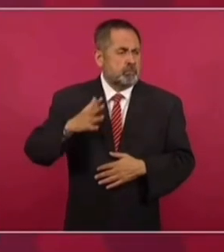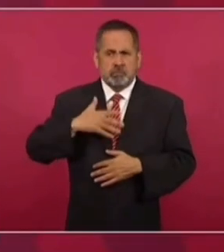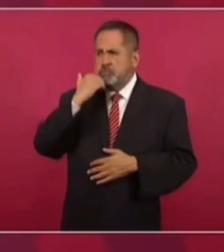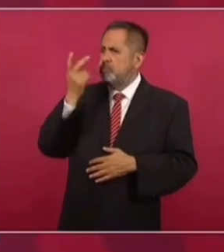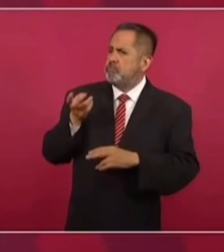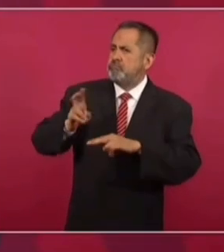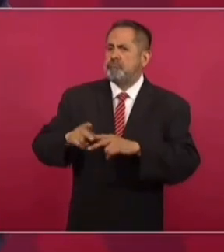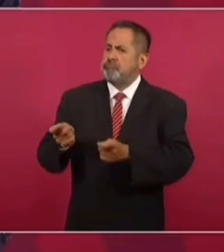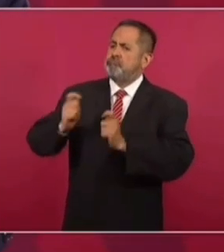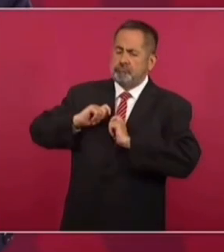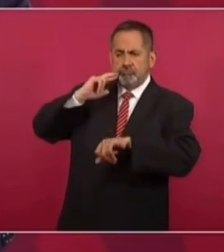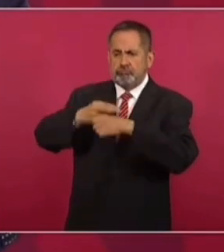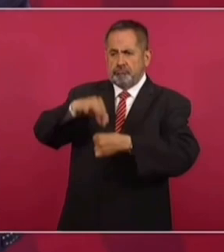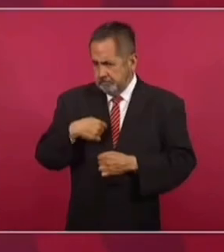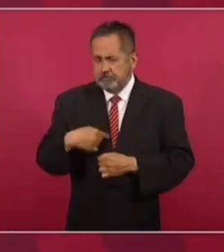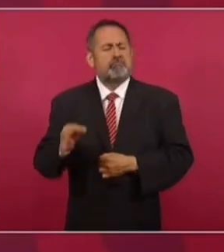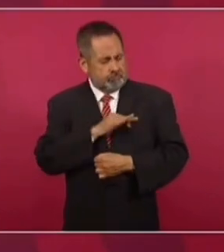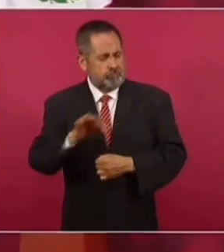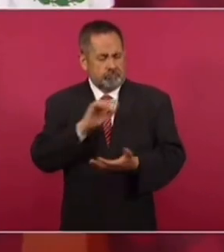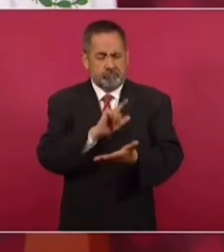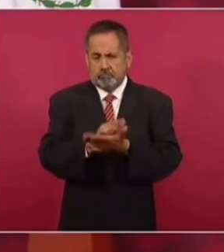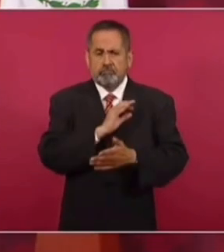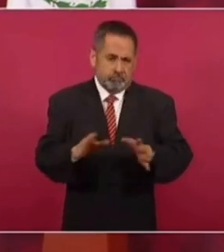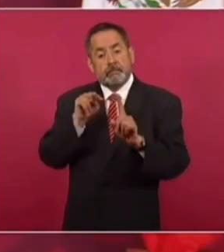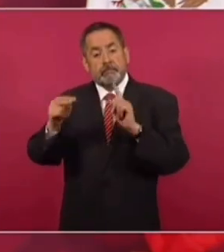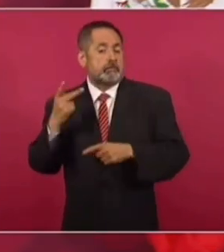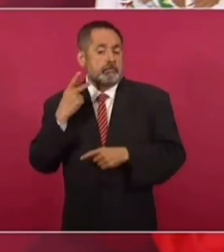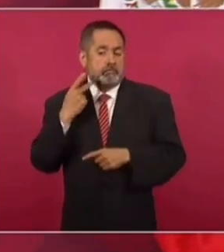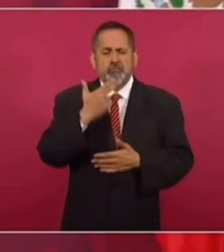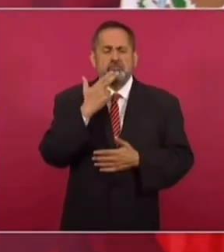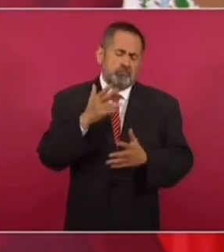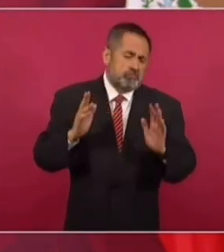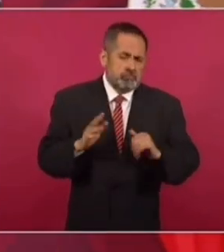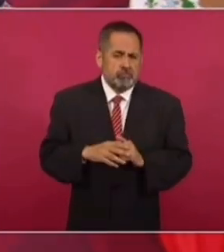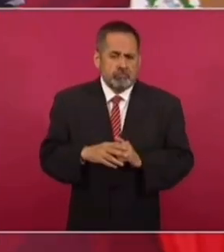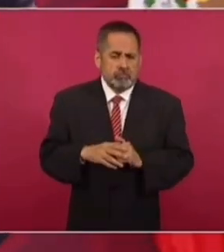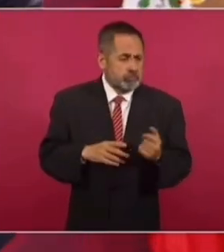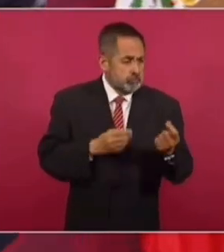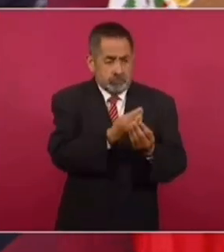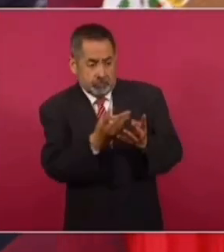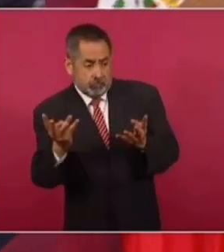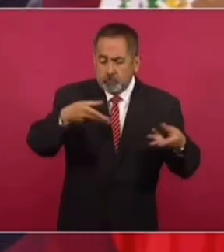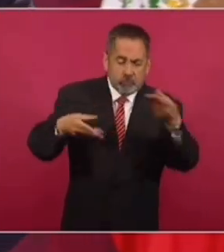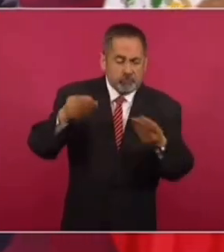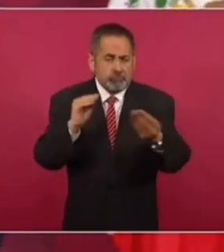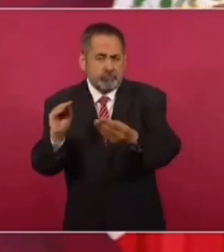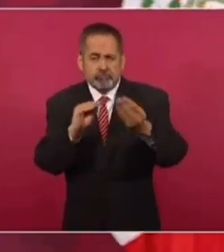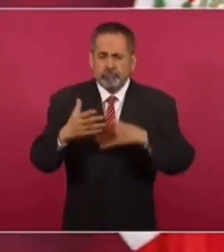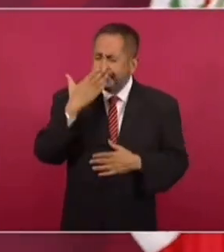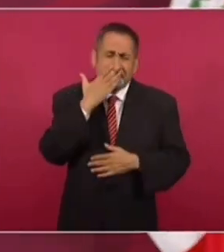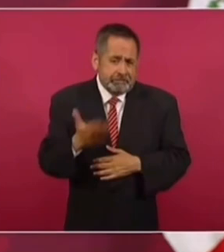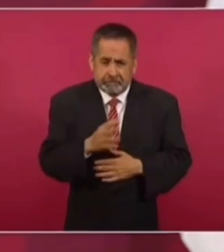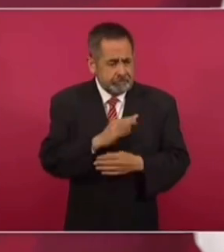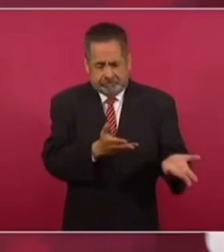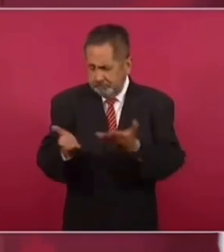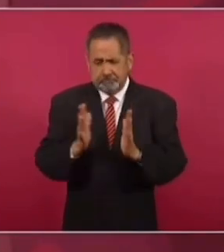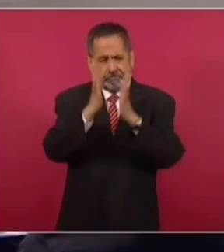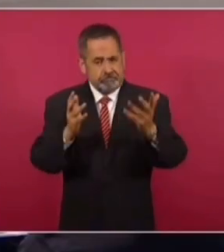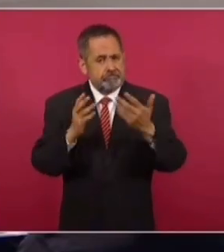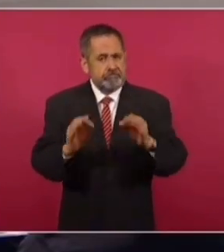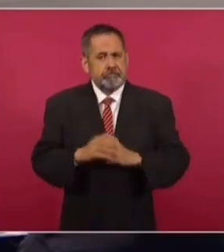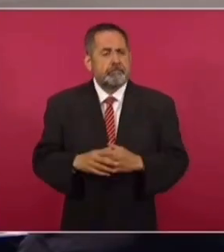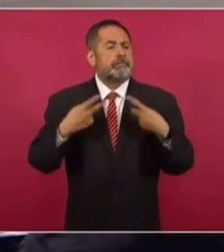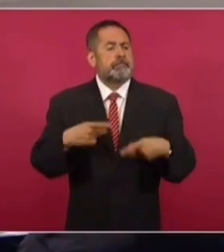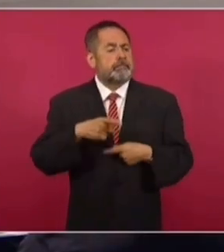de representación popular. Y políticamente ayuda, enriquece la vida democrática. Que puedan participar